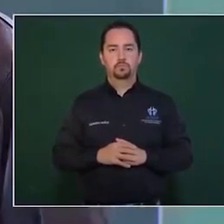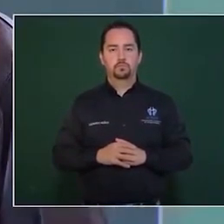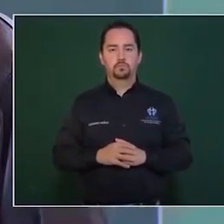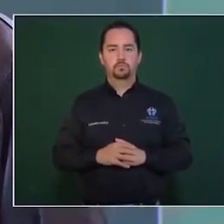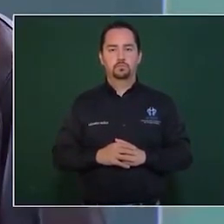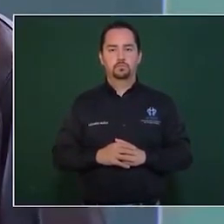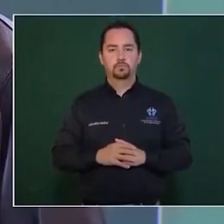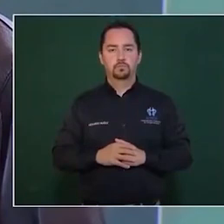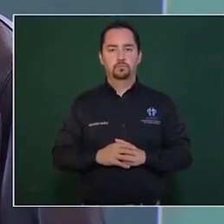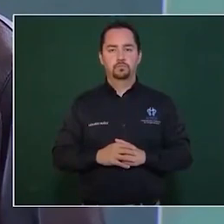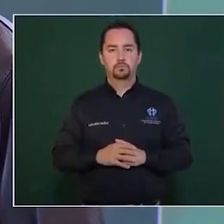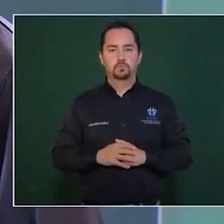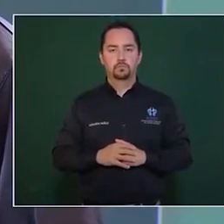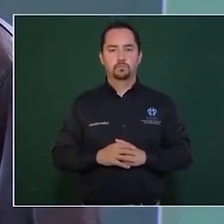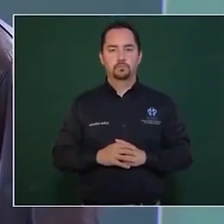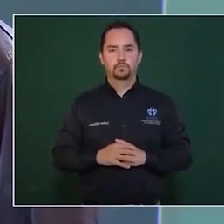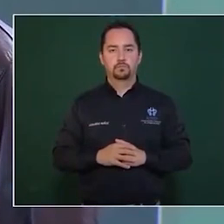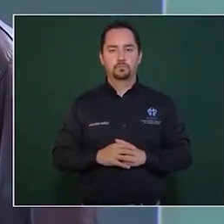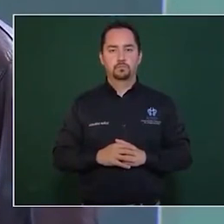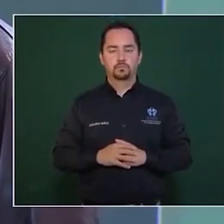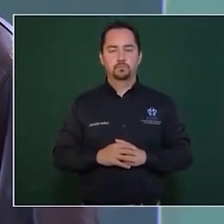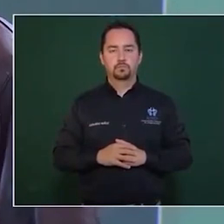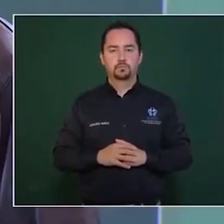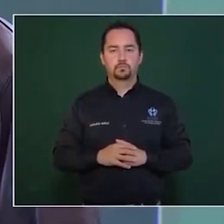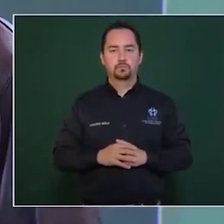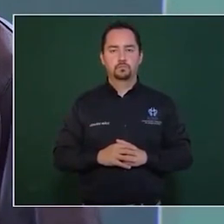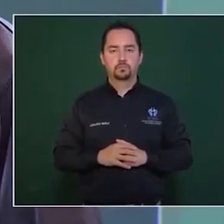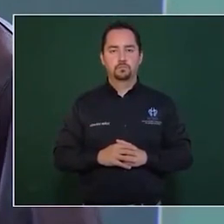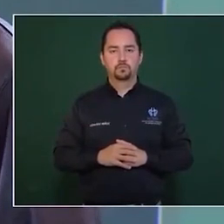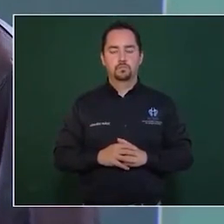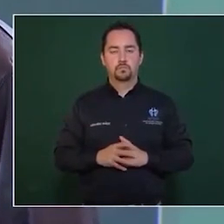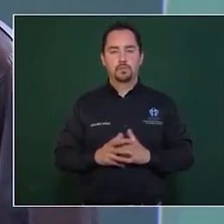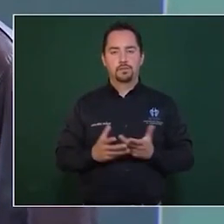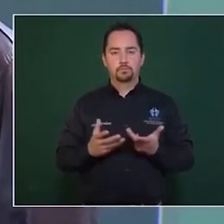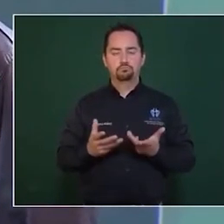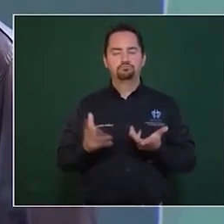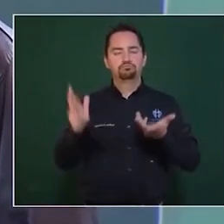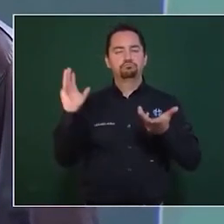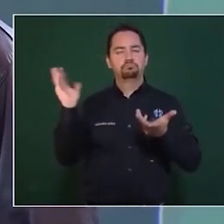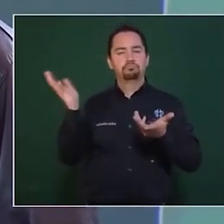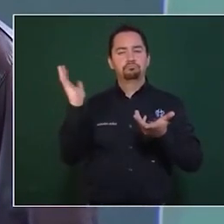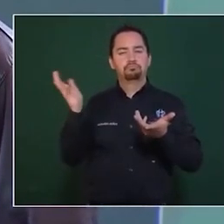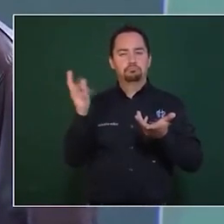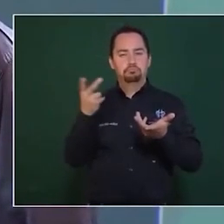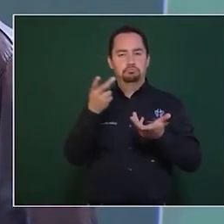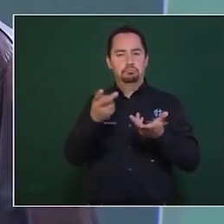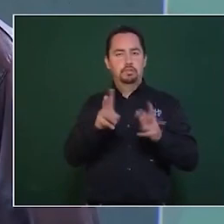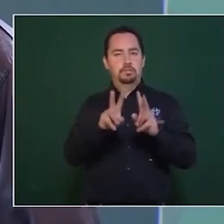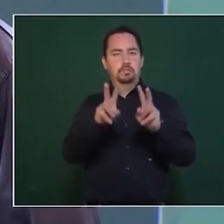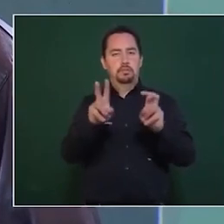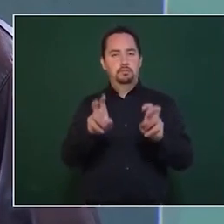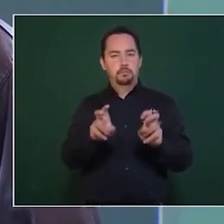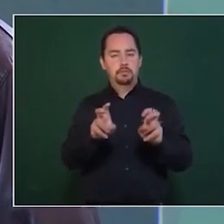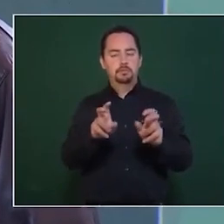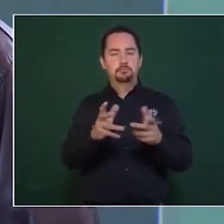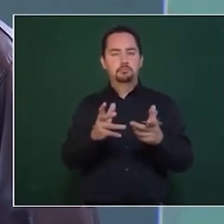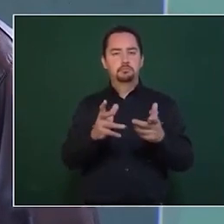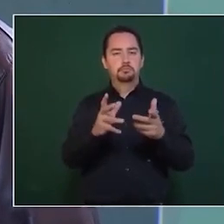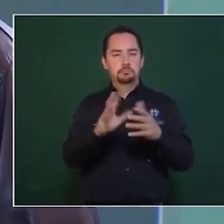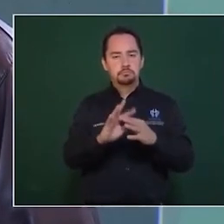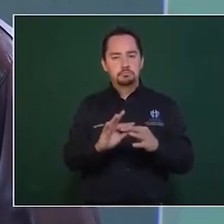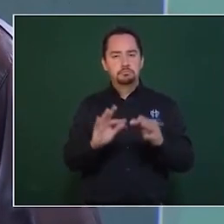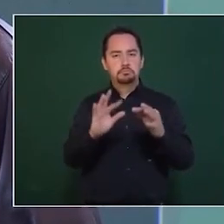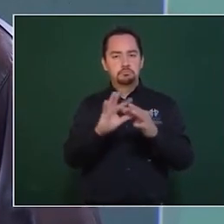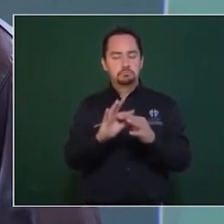sobre este problema, este fenómeno